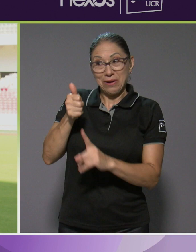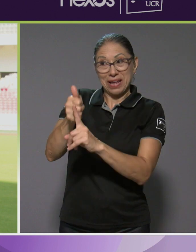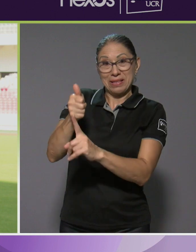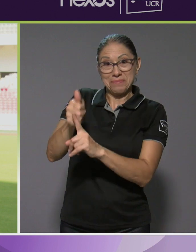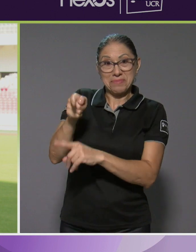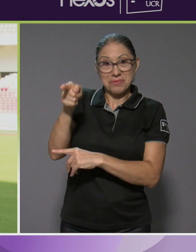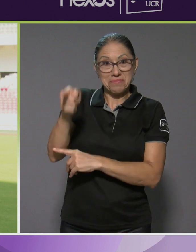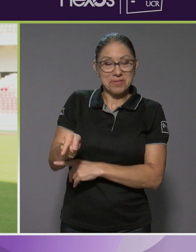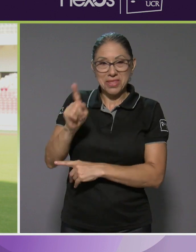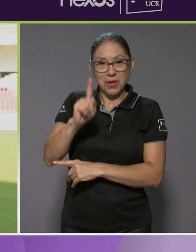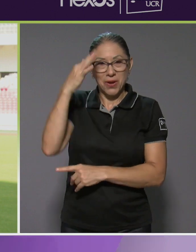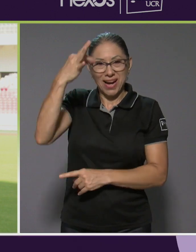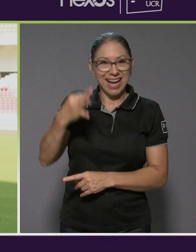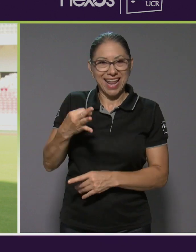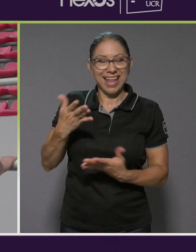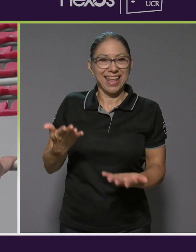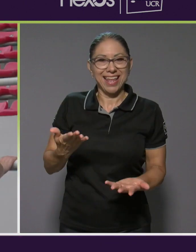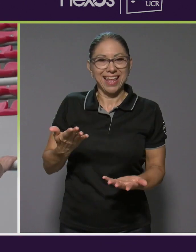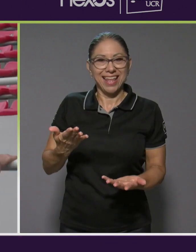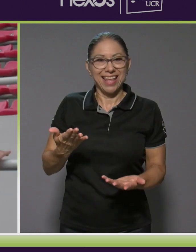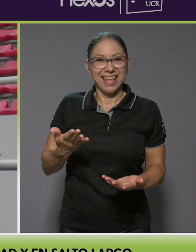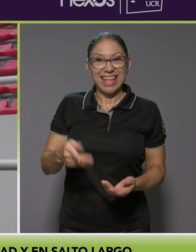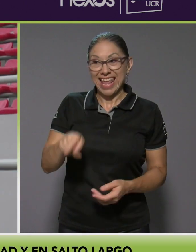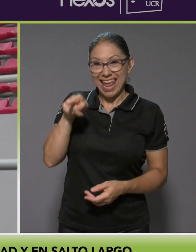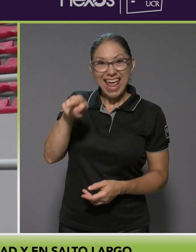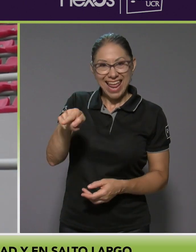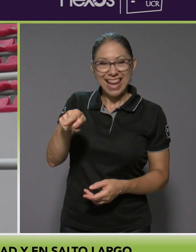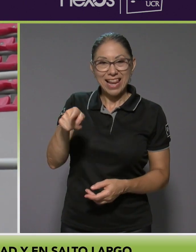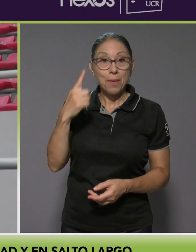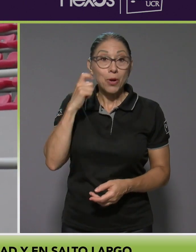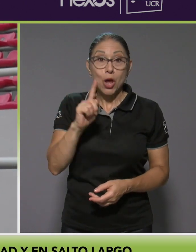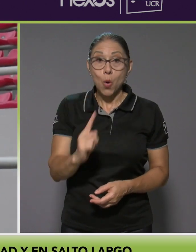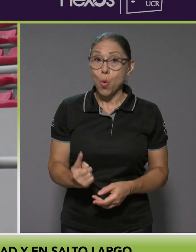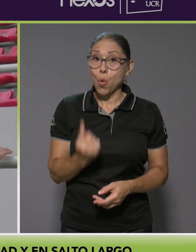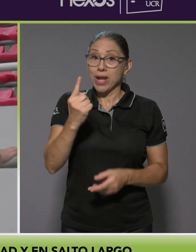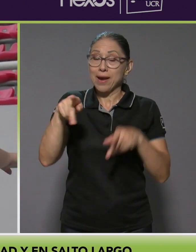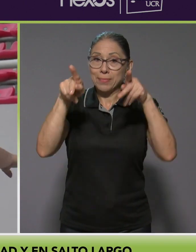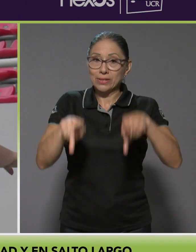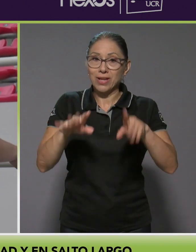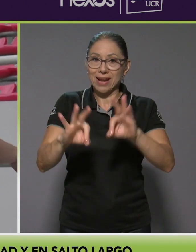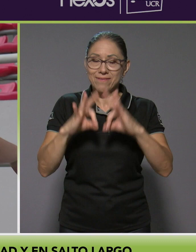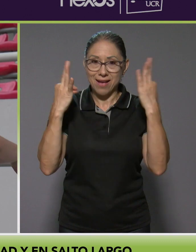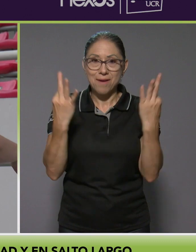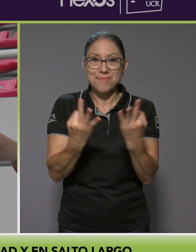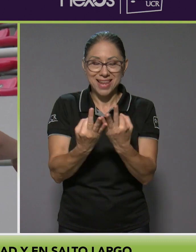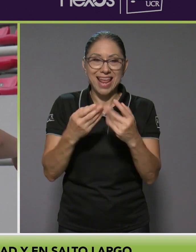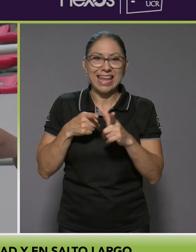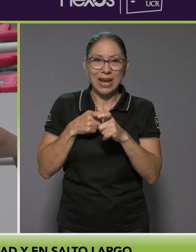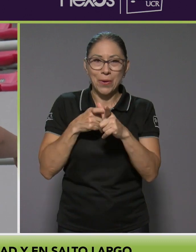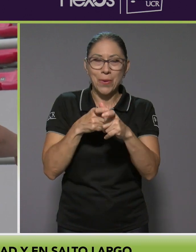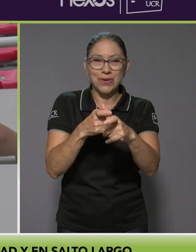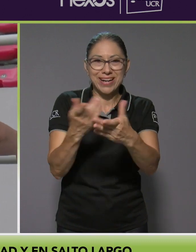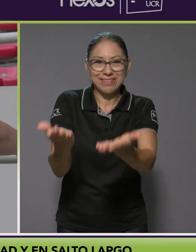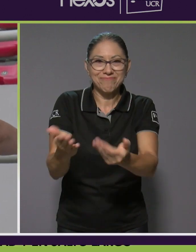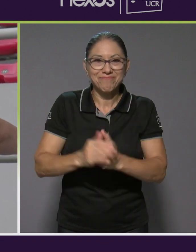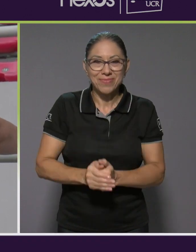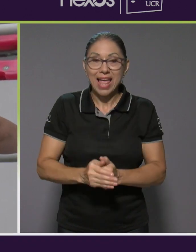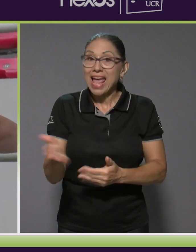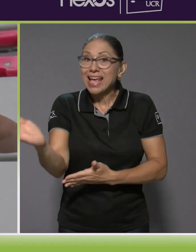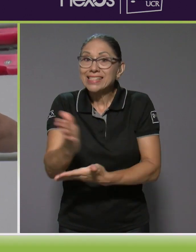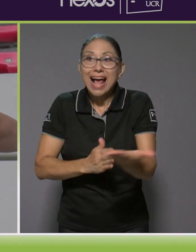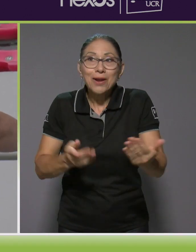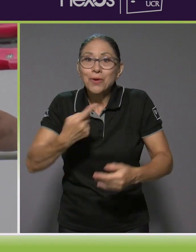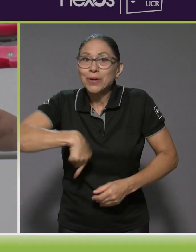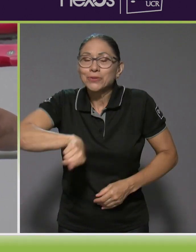que haya, digamos, él, porque es el único en la familia que corre y es algo que no